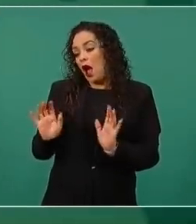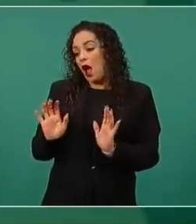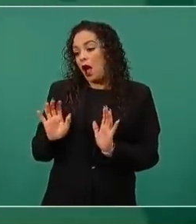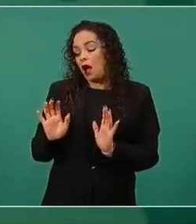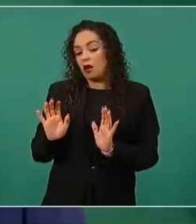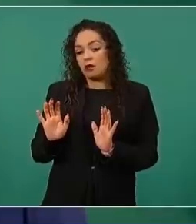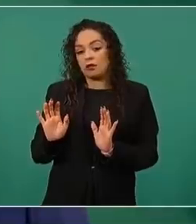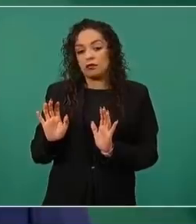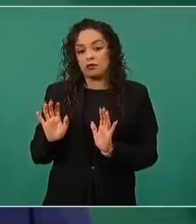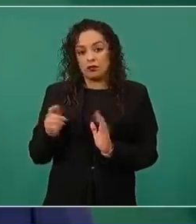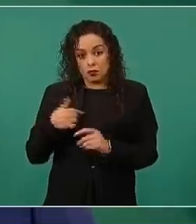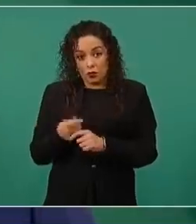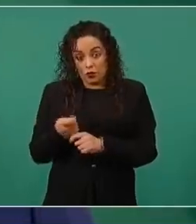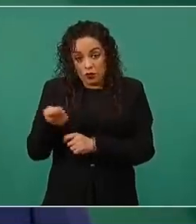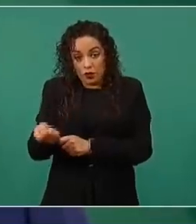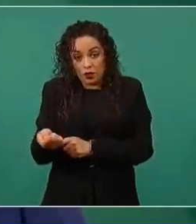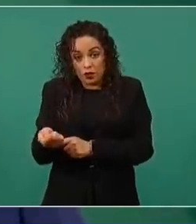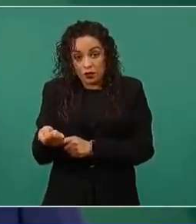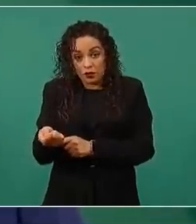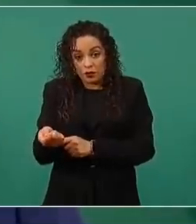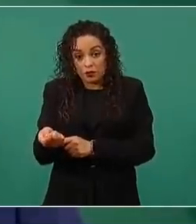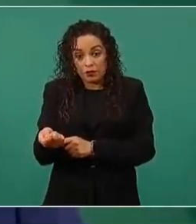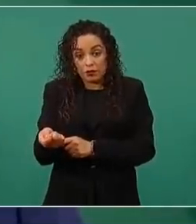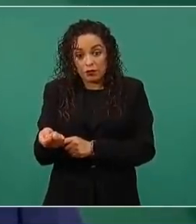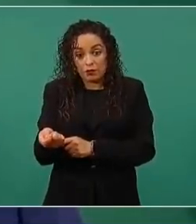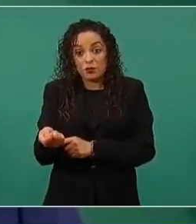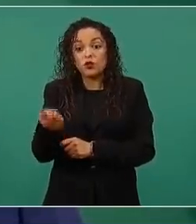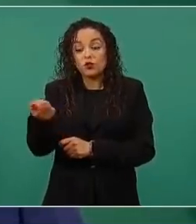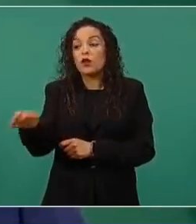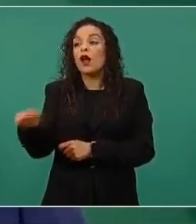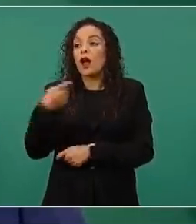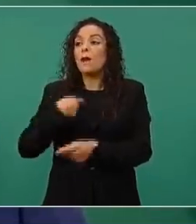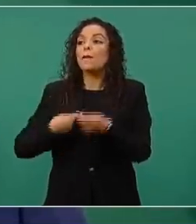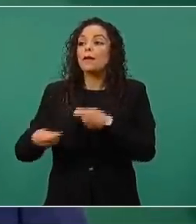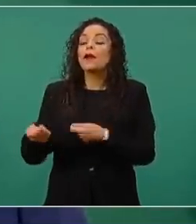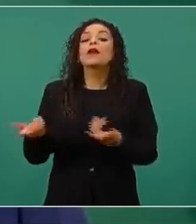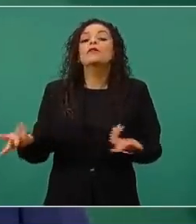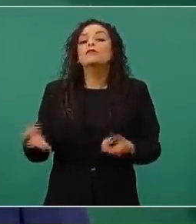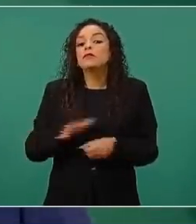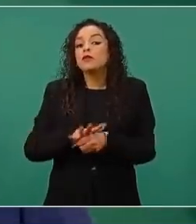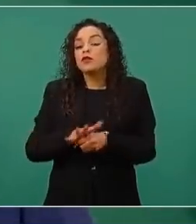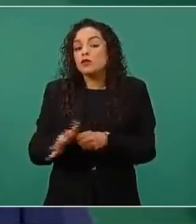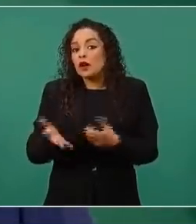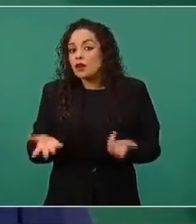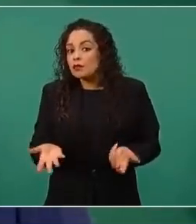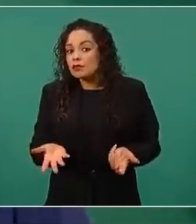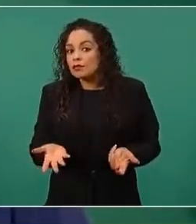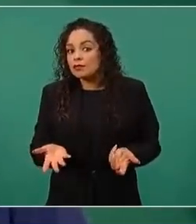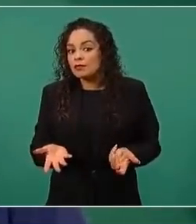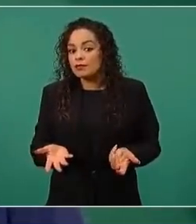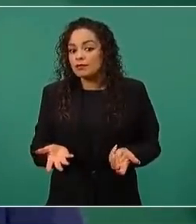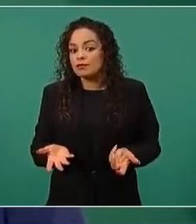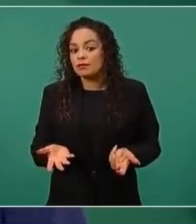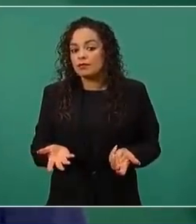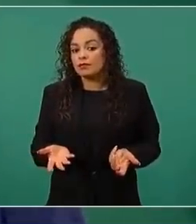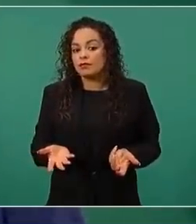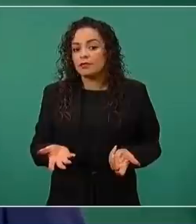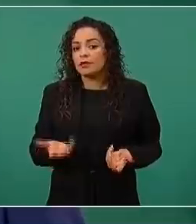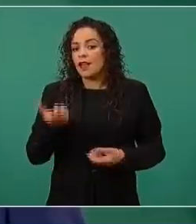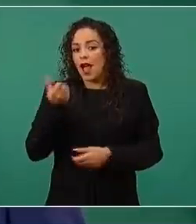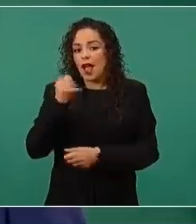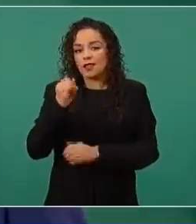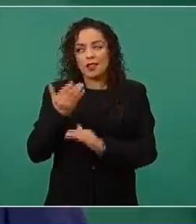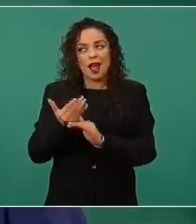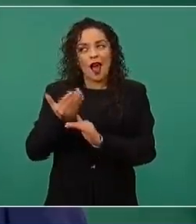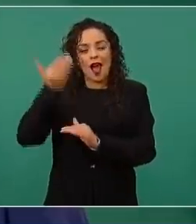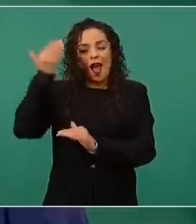te doy esto y tú qué me vas a dar a cambio, porque así era,